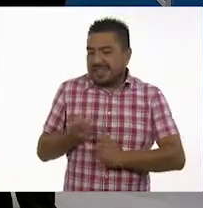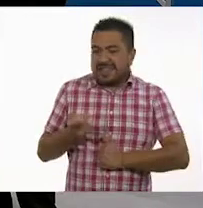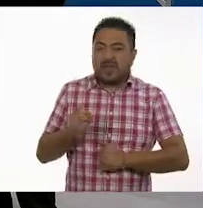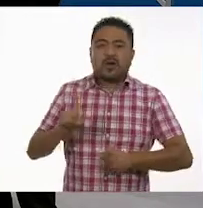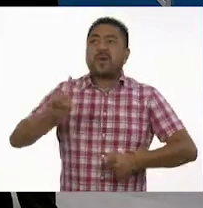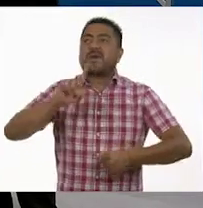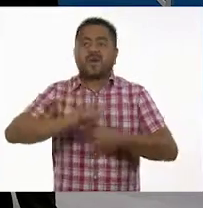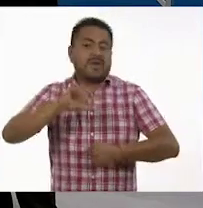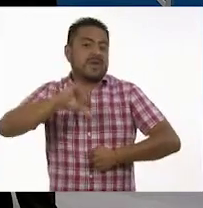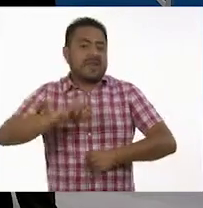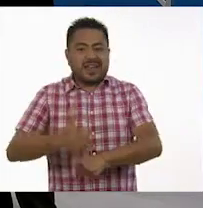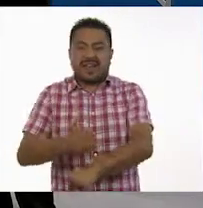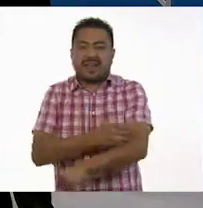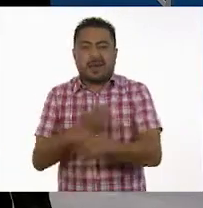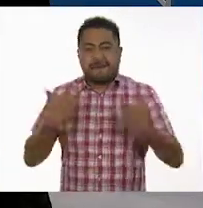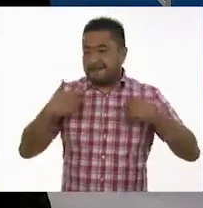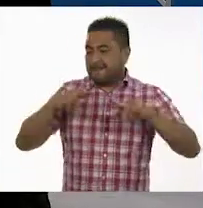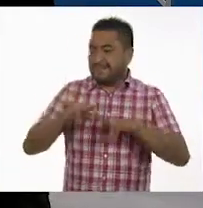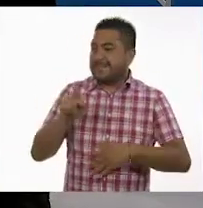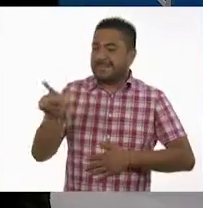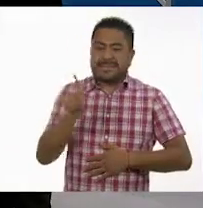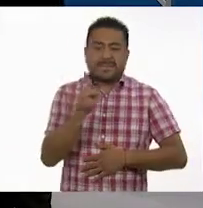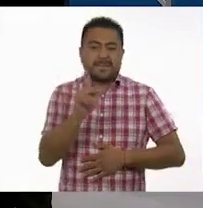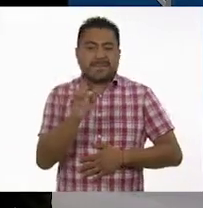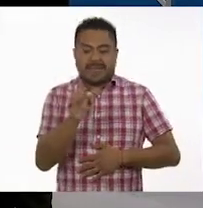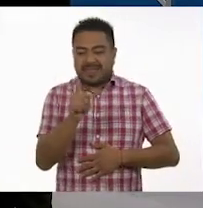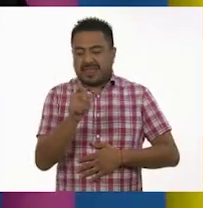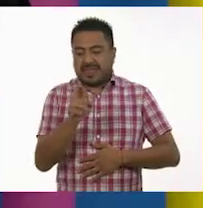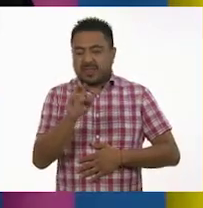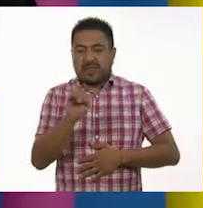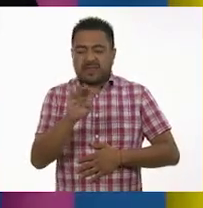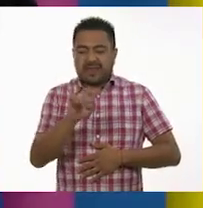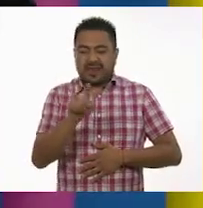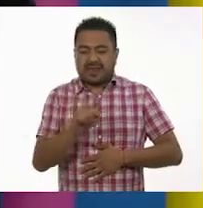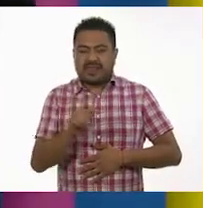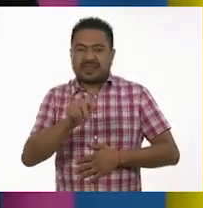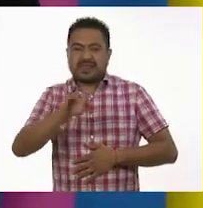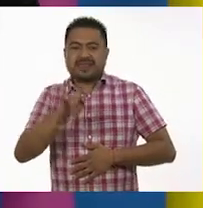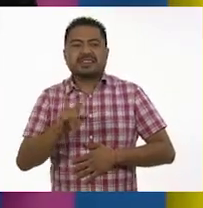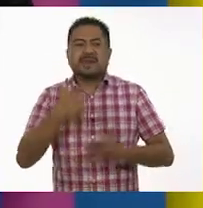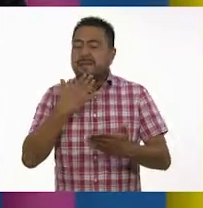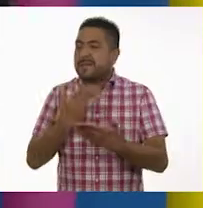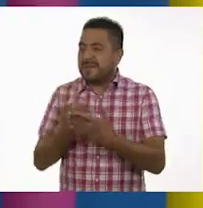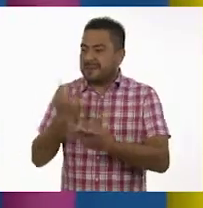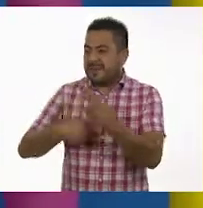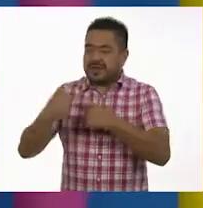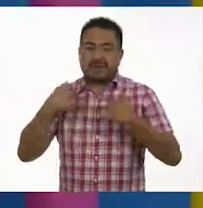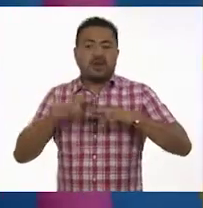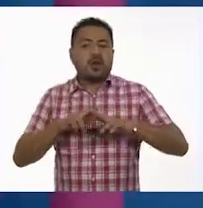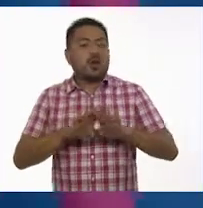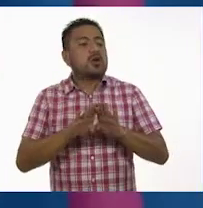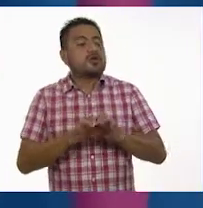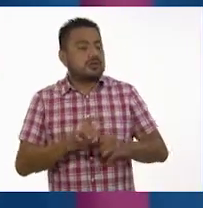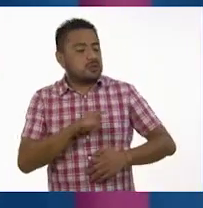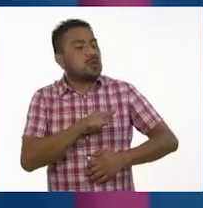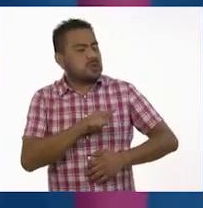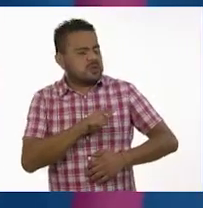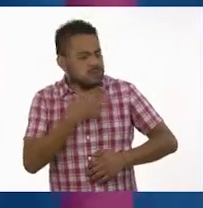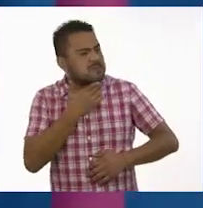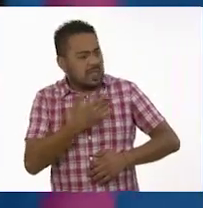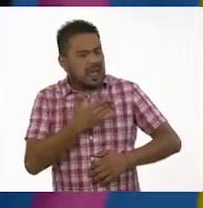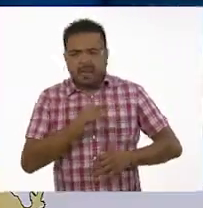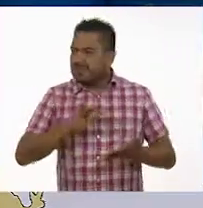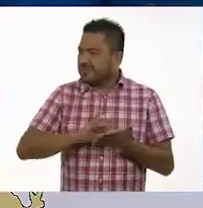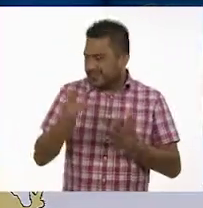Y el día de hoy nos acompaña el profesor Pedro Fabián Benítez. Bienvenido, profesor. ¿Cómo está? Muy bien. ¿Y tú? Muy bien. Muchas